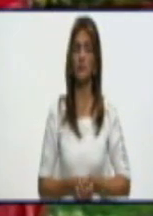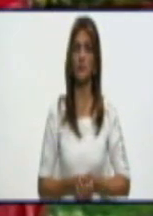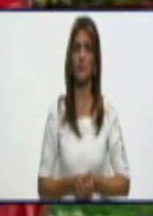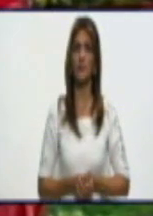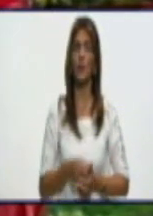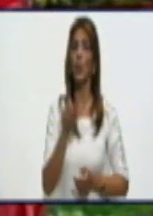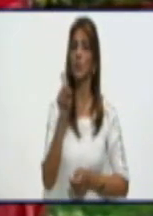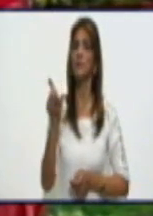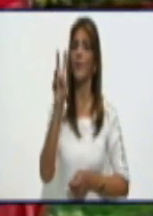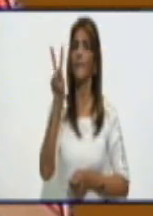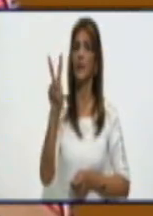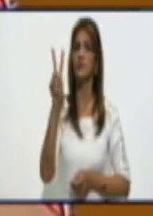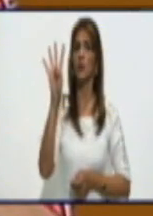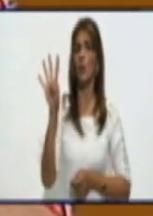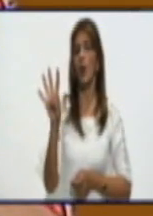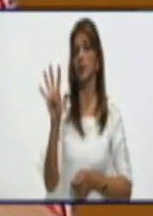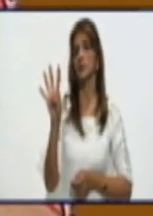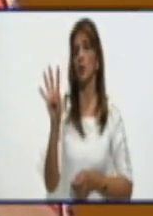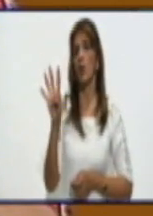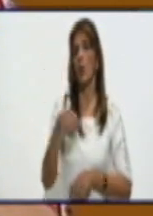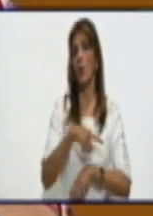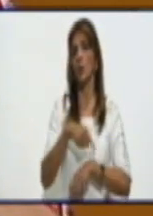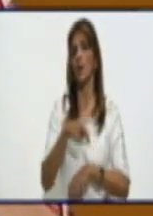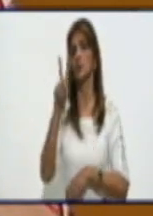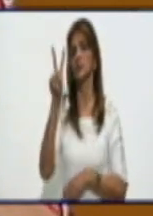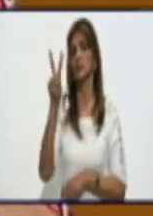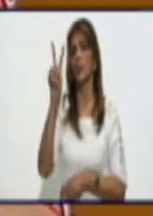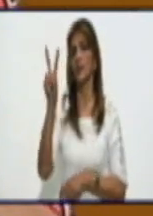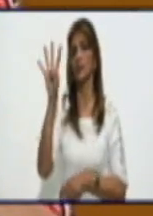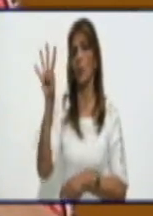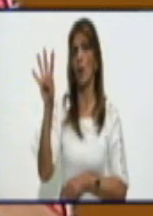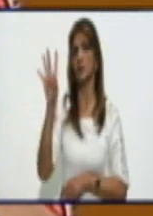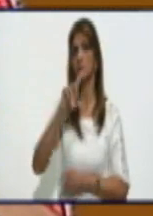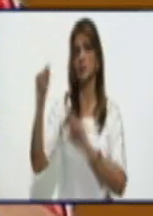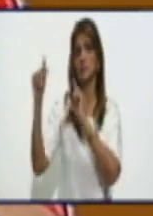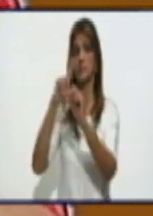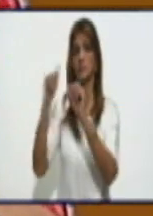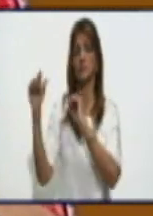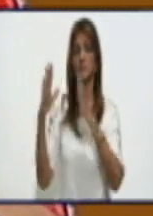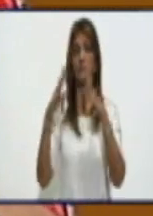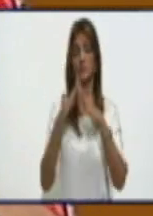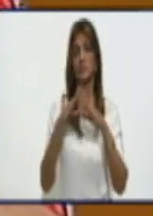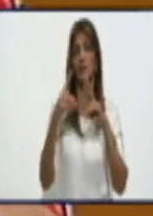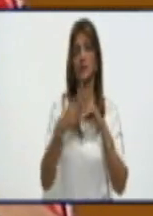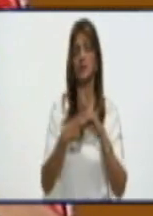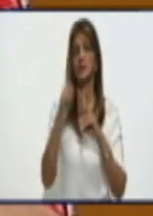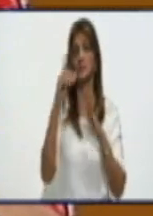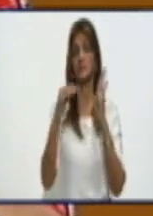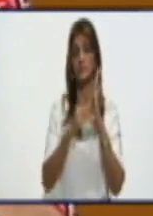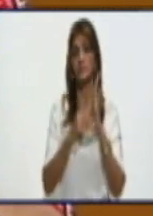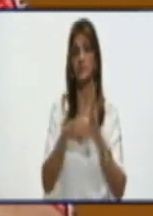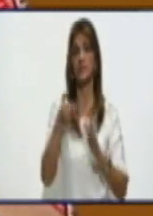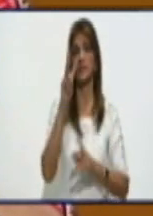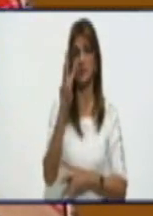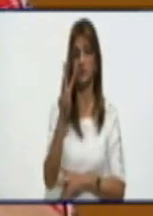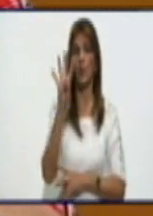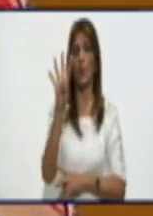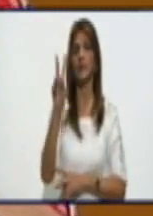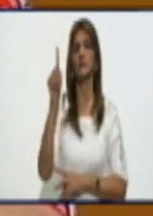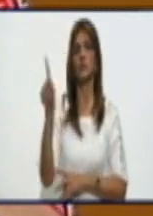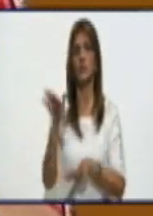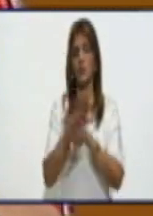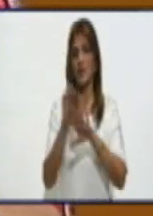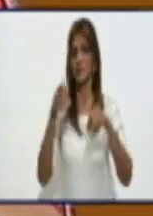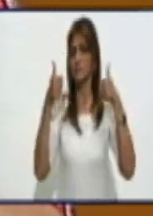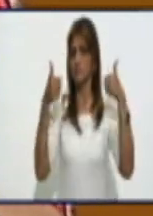24 horas 224 altas y tenemos ya 4,641 personas ya recuperadas de la